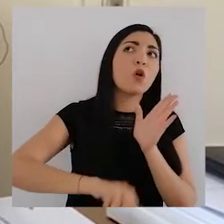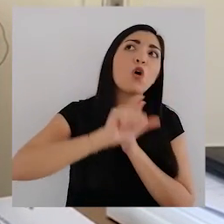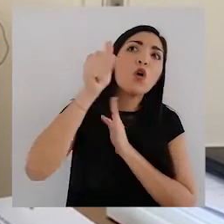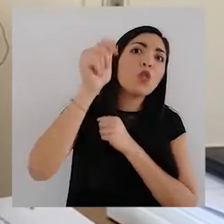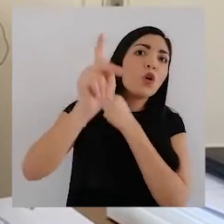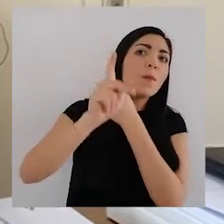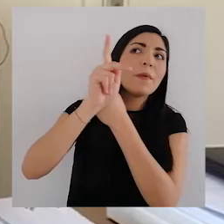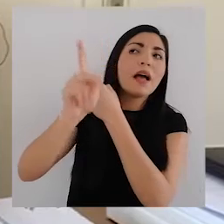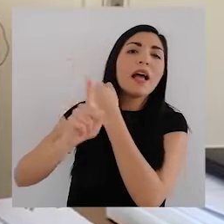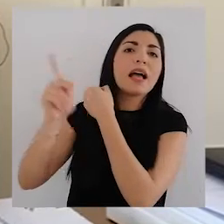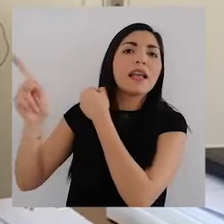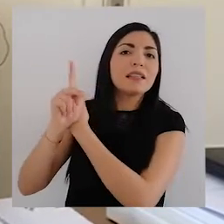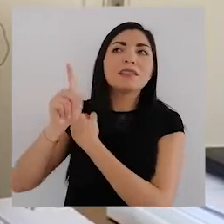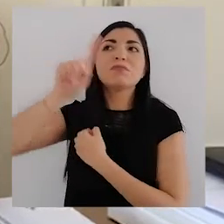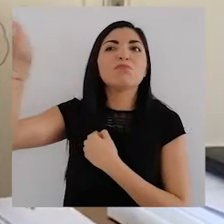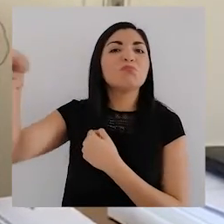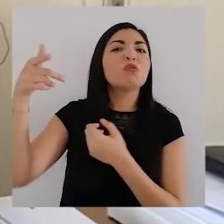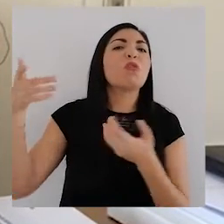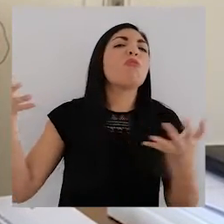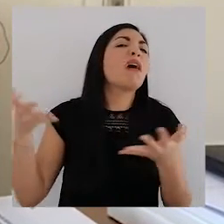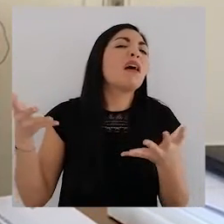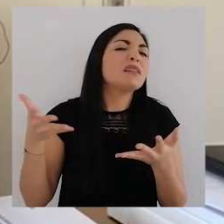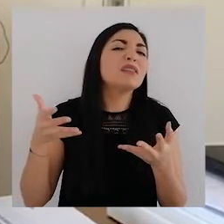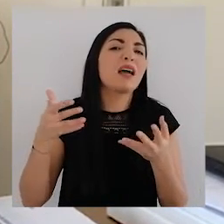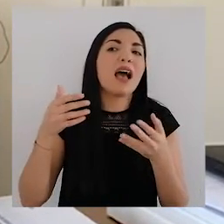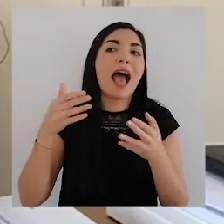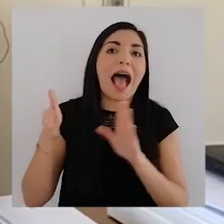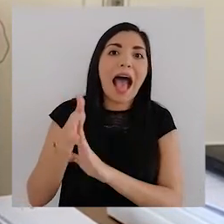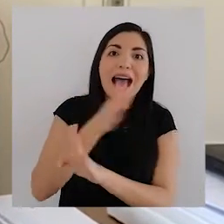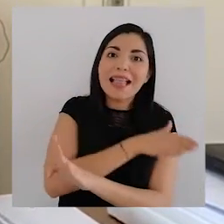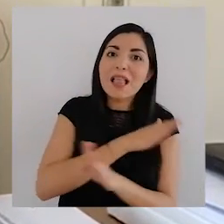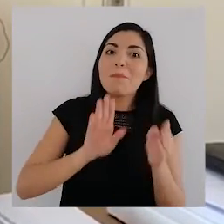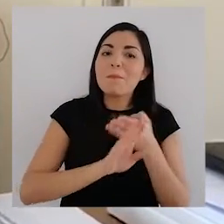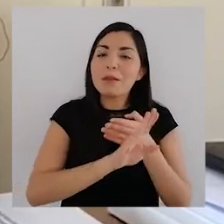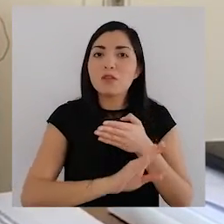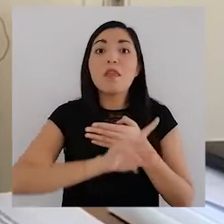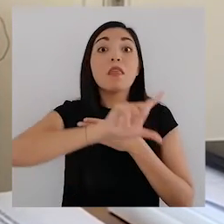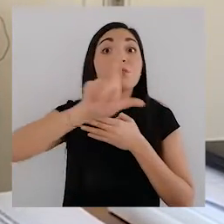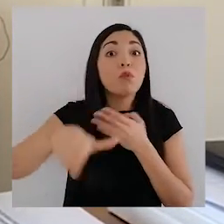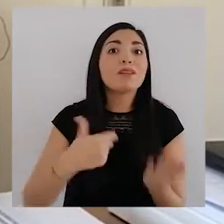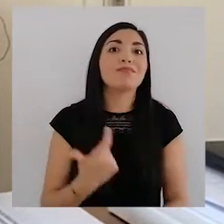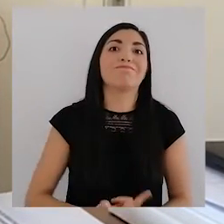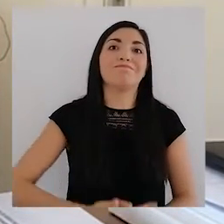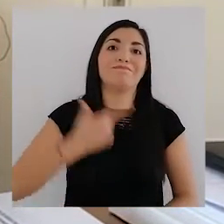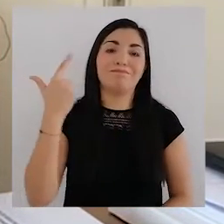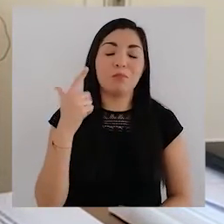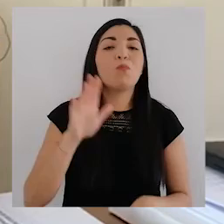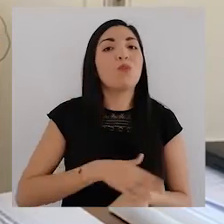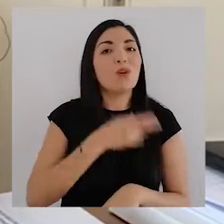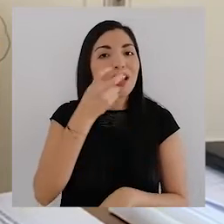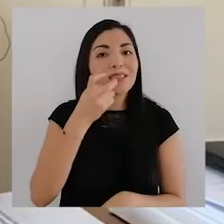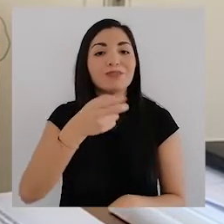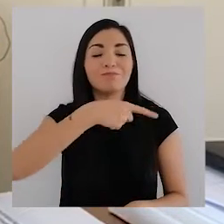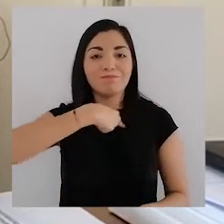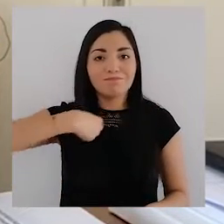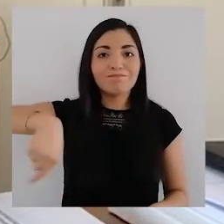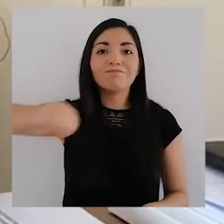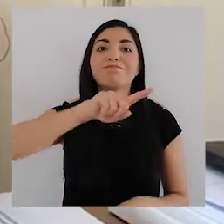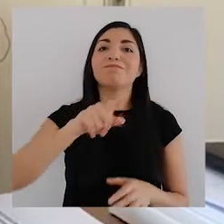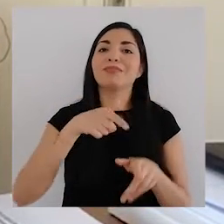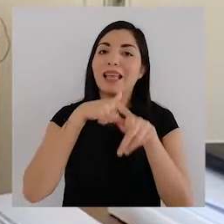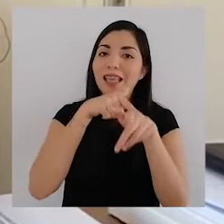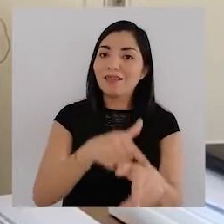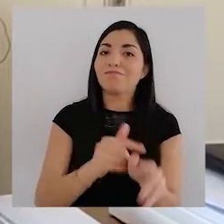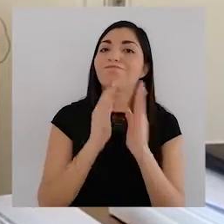decisiones que no son tomadas en forma oportuna y las acciones que no son eficaces tienen consecuencias todavía más graves. Así es que nuestro llamado a